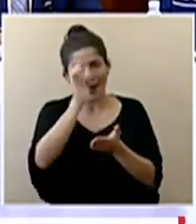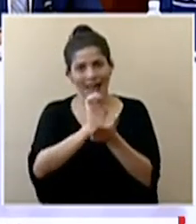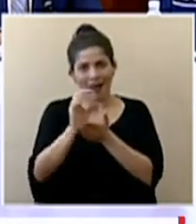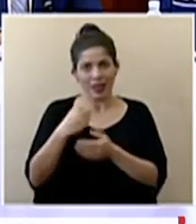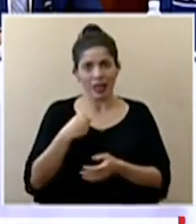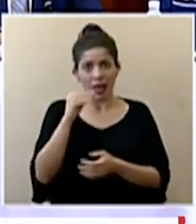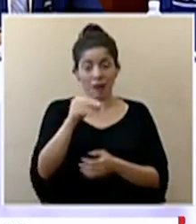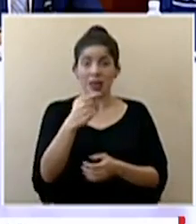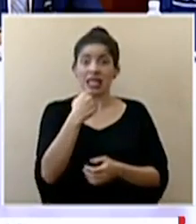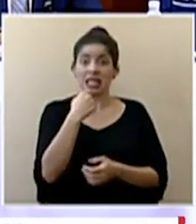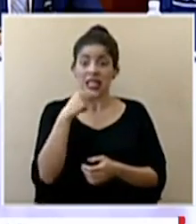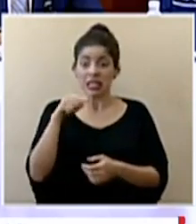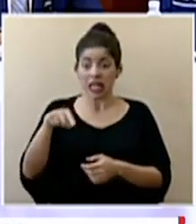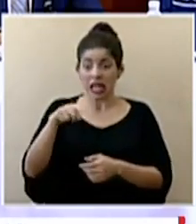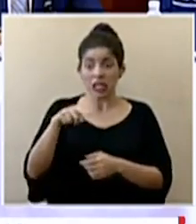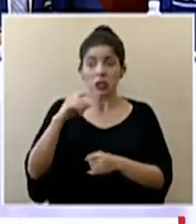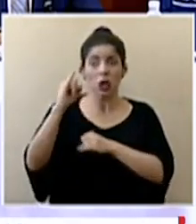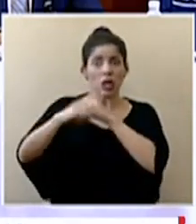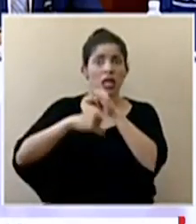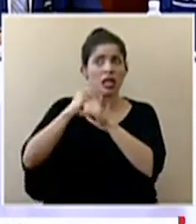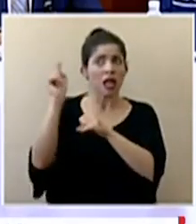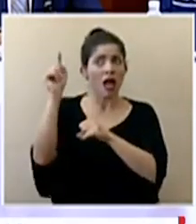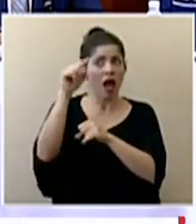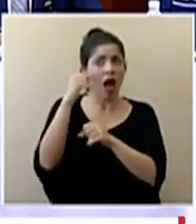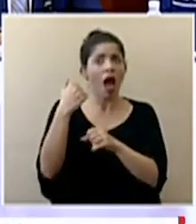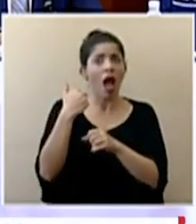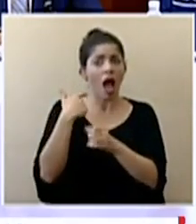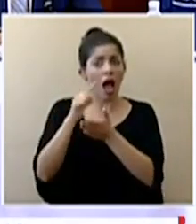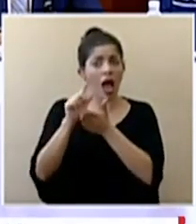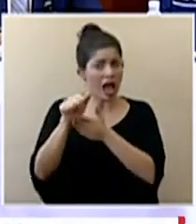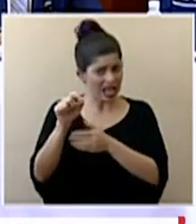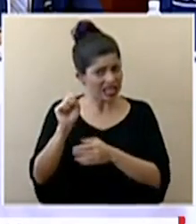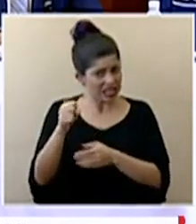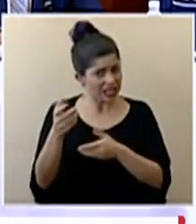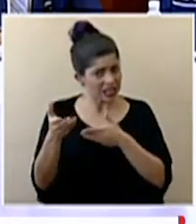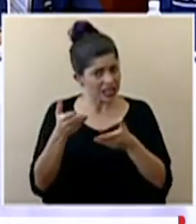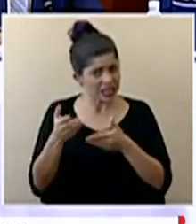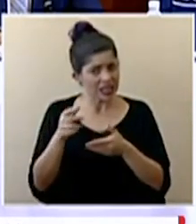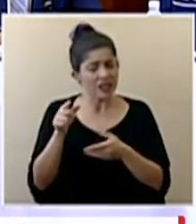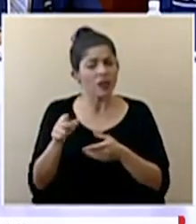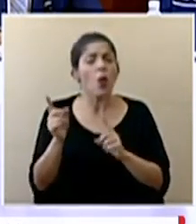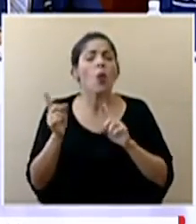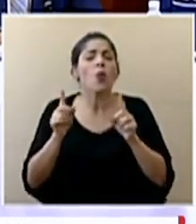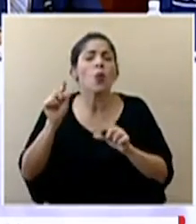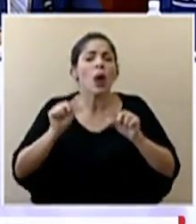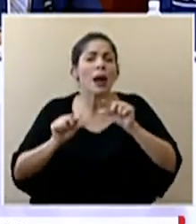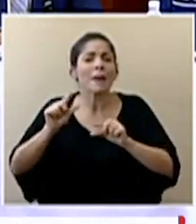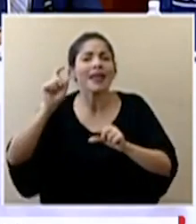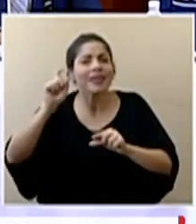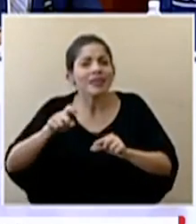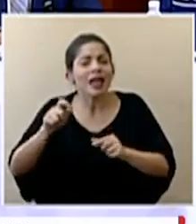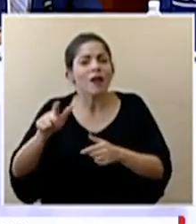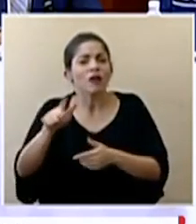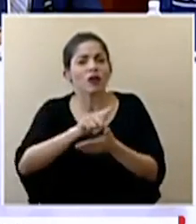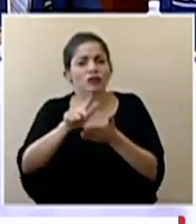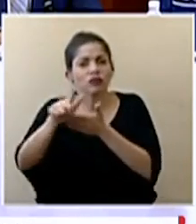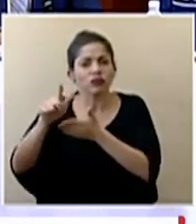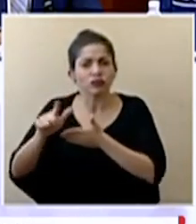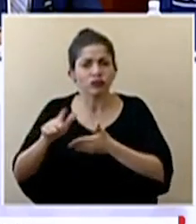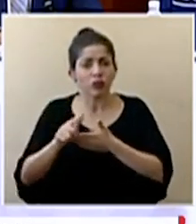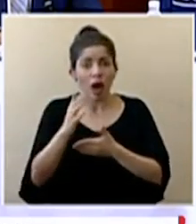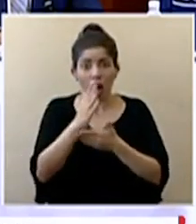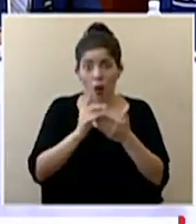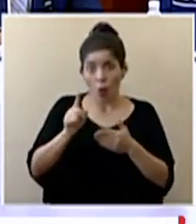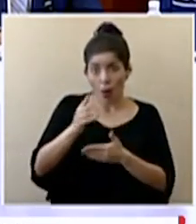Dicen que esta práctica se ha hecho a nivel internacional. ¿Esto es funcional? ¿Si es funcional, ¿con qué sustancias deberían fumigar exactamente? ¿Hay algún